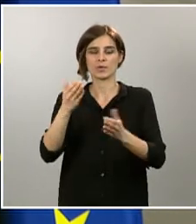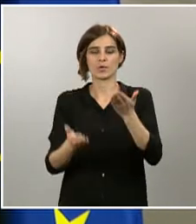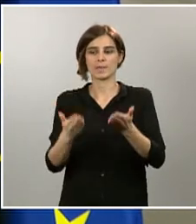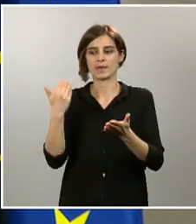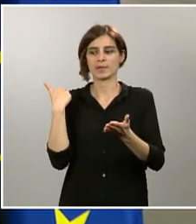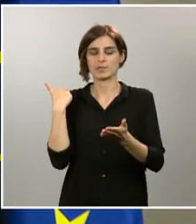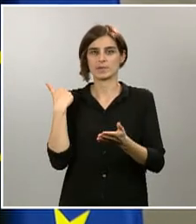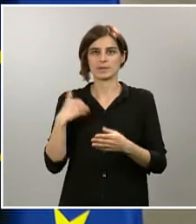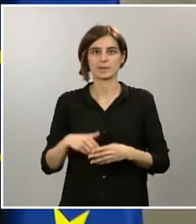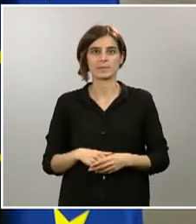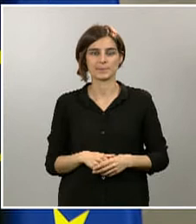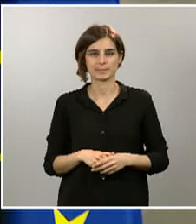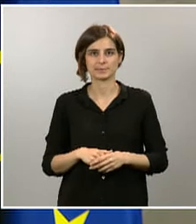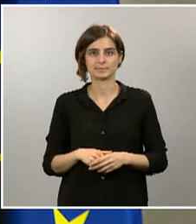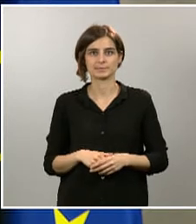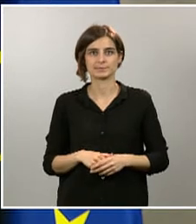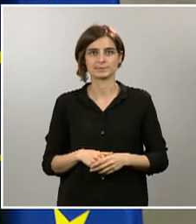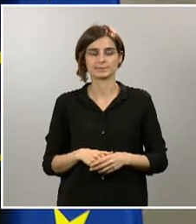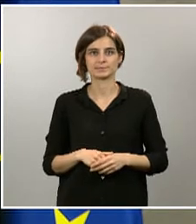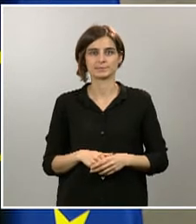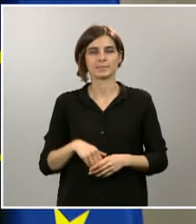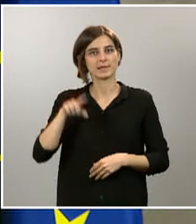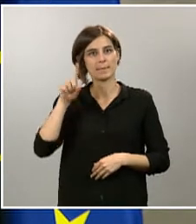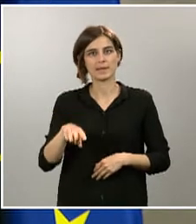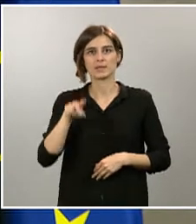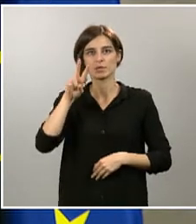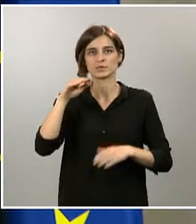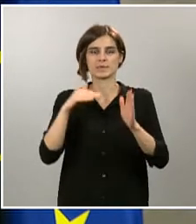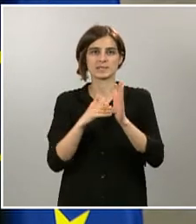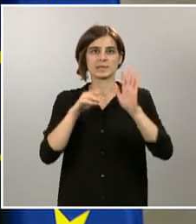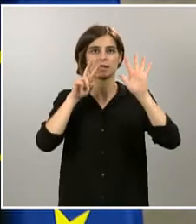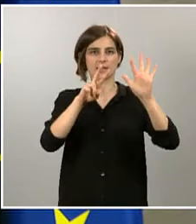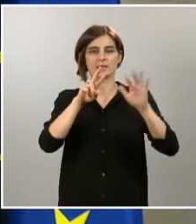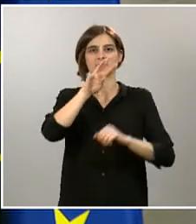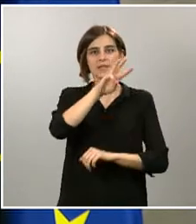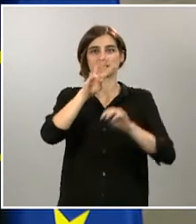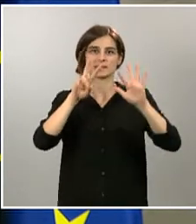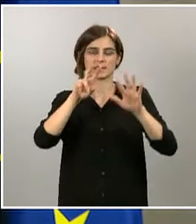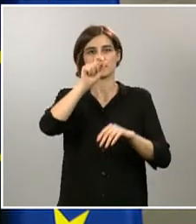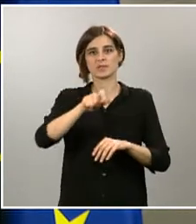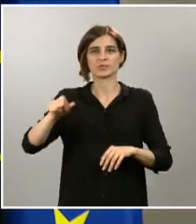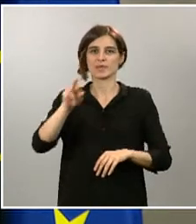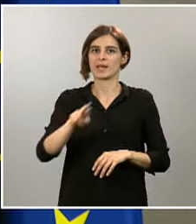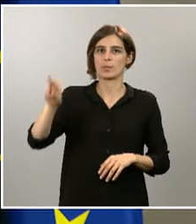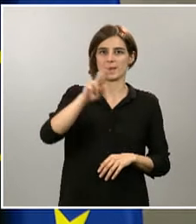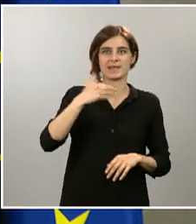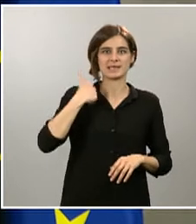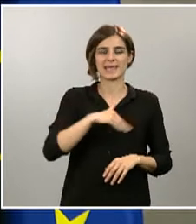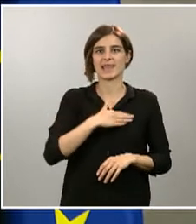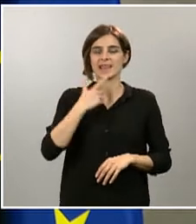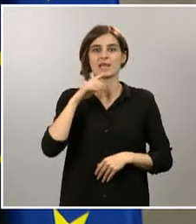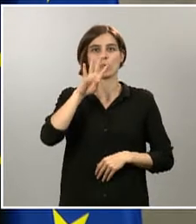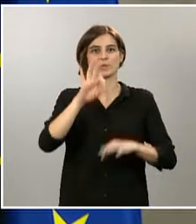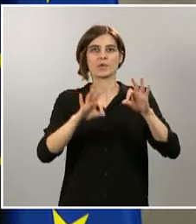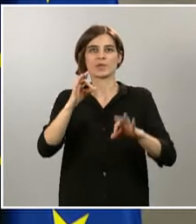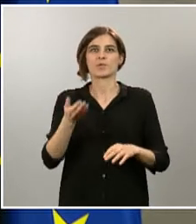También un aumento de 2.777 personas que se han recuperado, lo que supone un incremento de un 4%. En